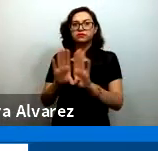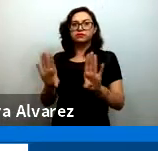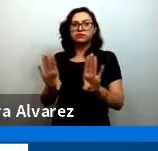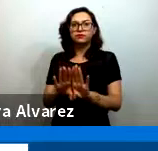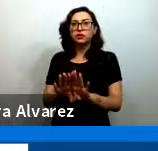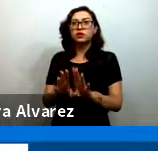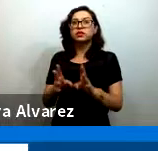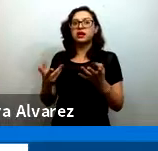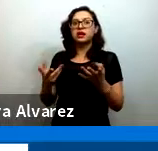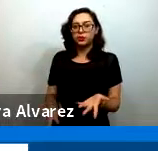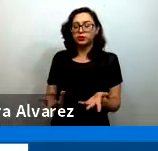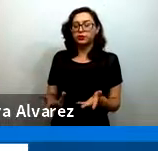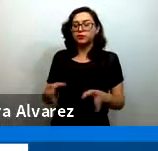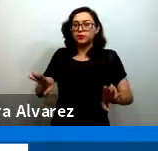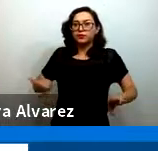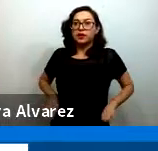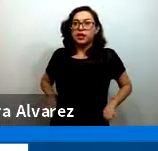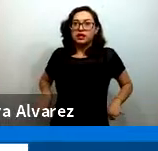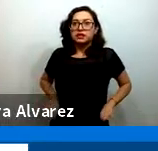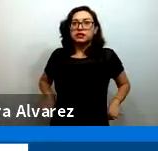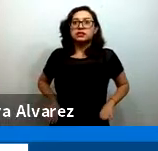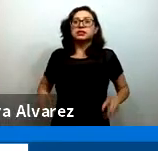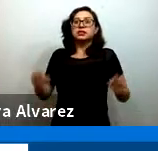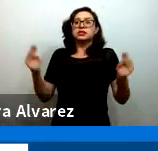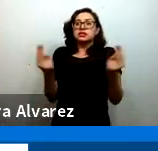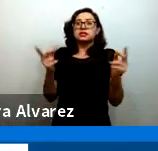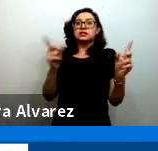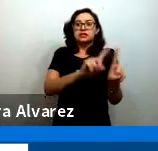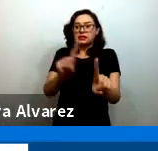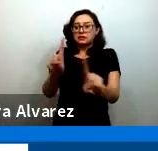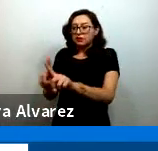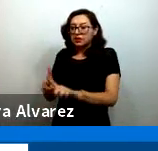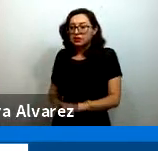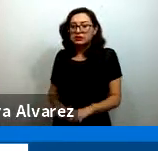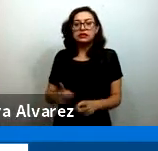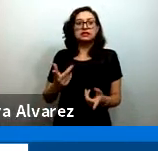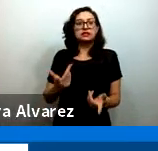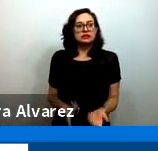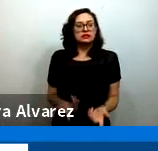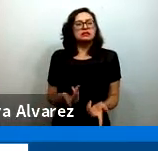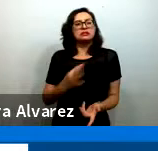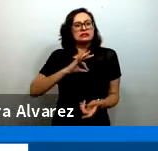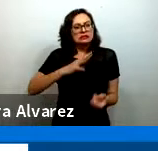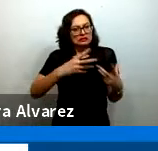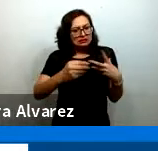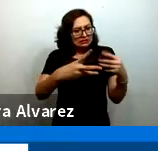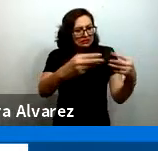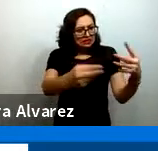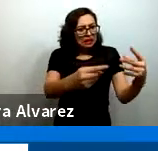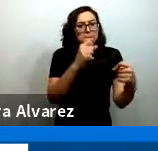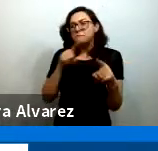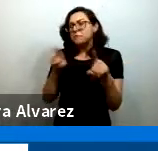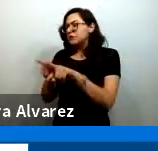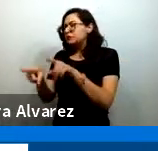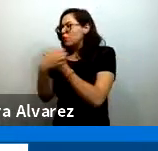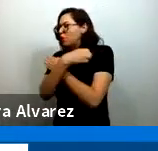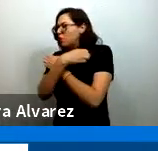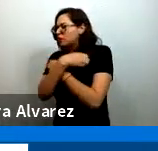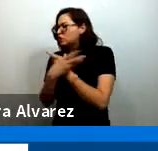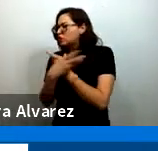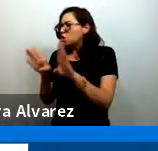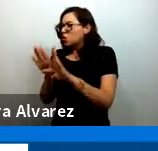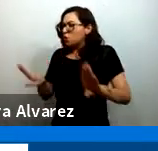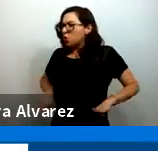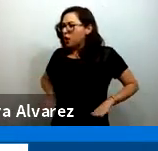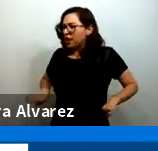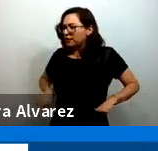y características tanto de la pandemia que la respuesta del sector educativo en términos